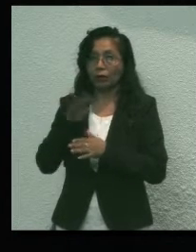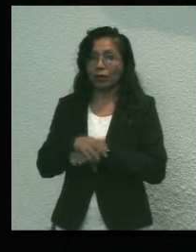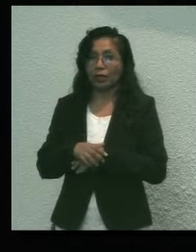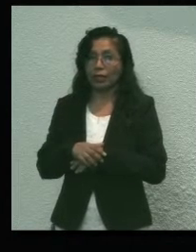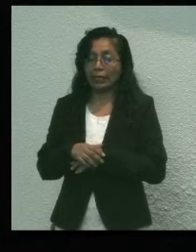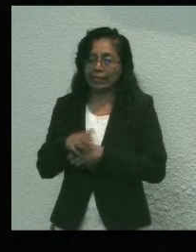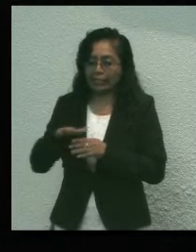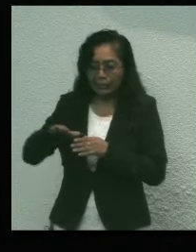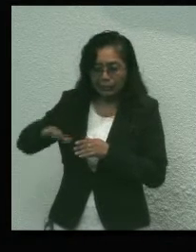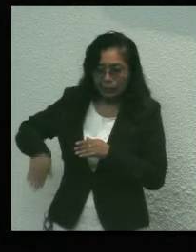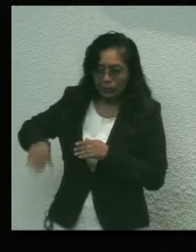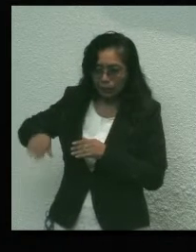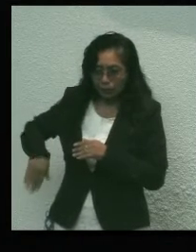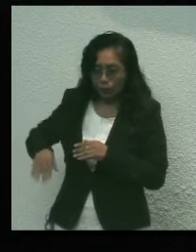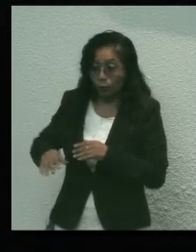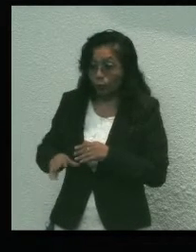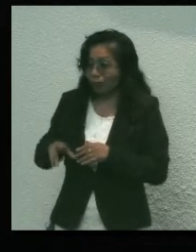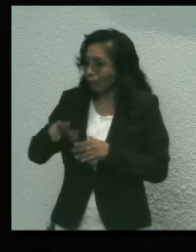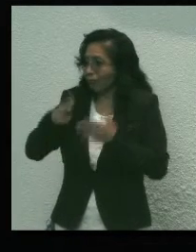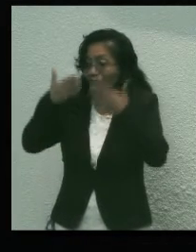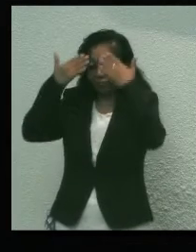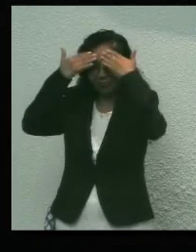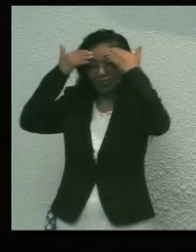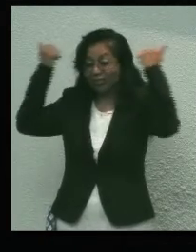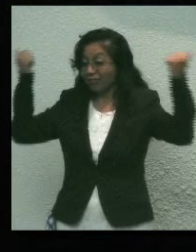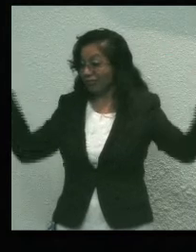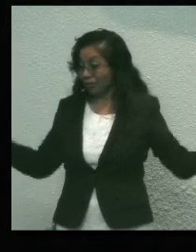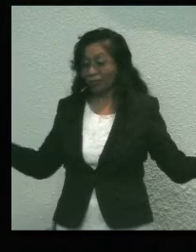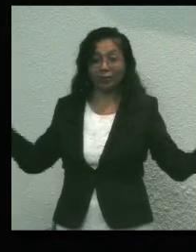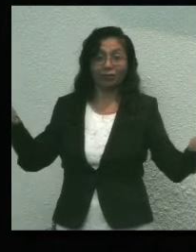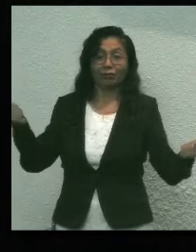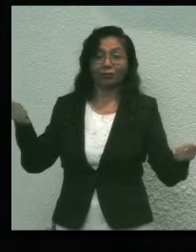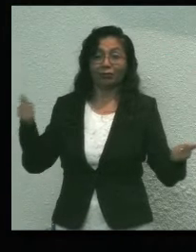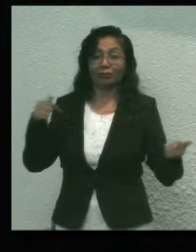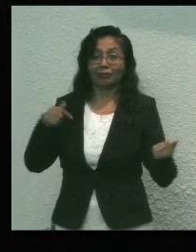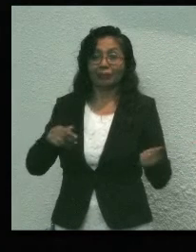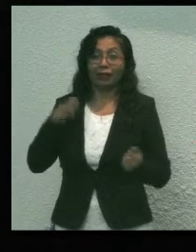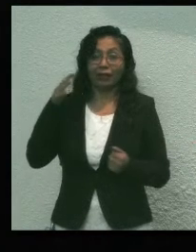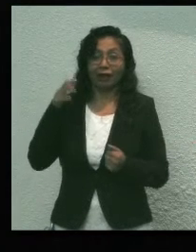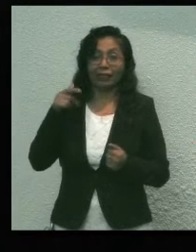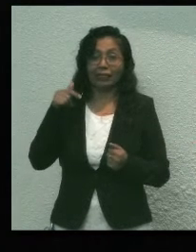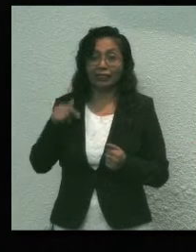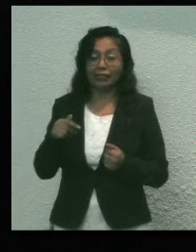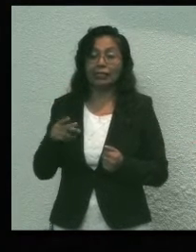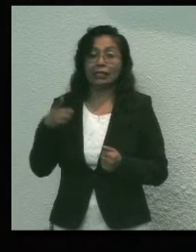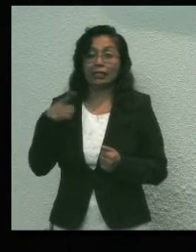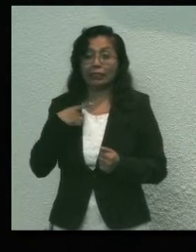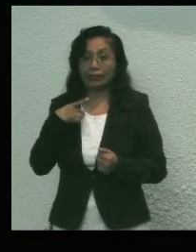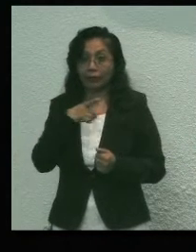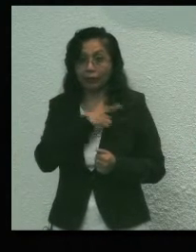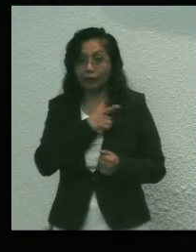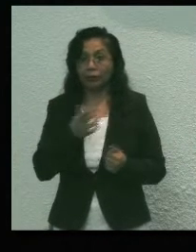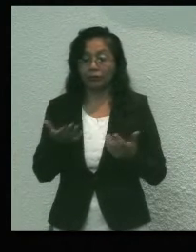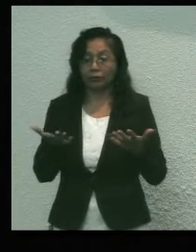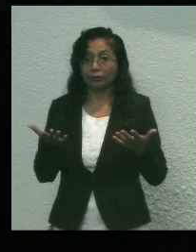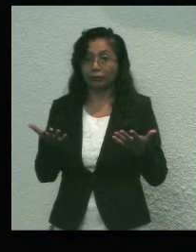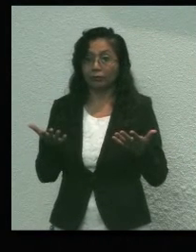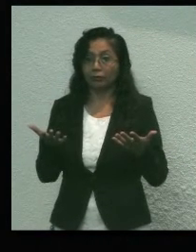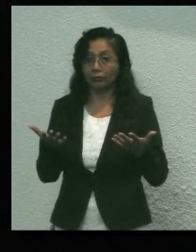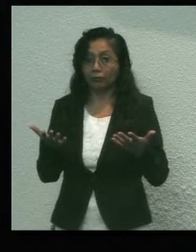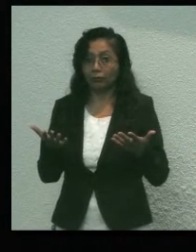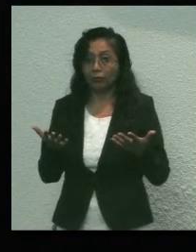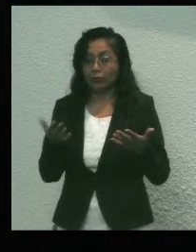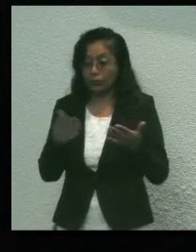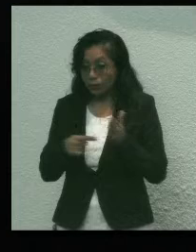esa ocasión, nunca nos imaginamos lo que el futuro nos disparaba. Debemos generosamente y sin